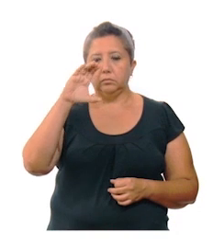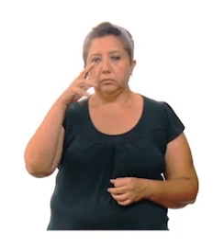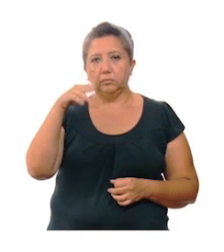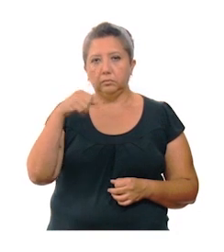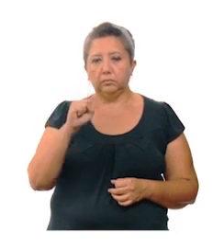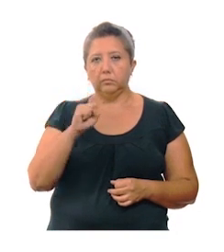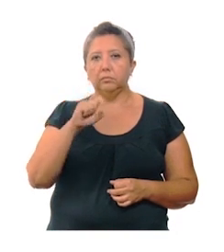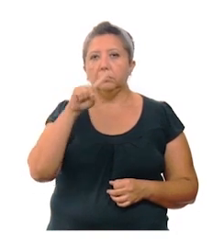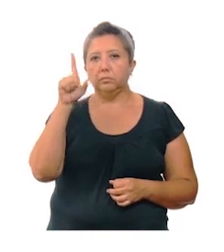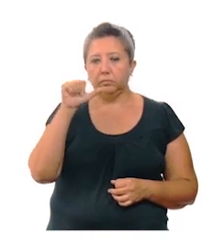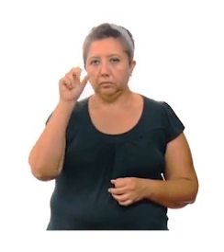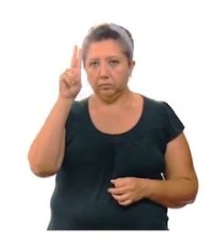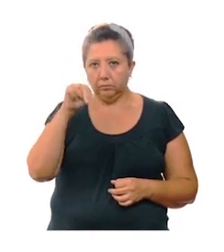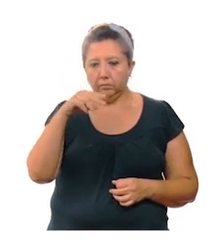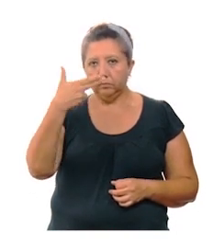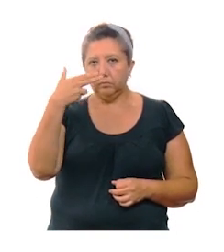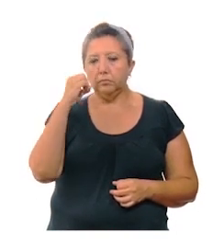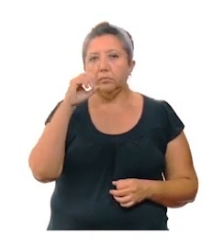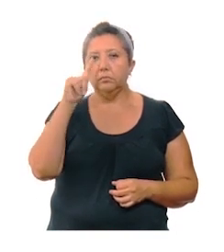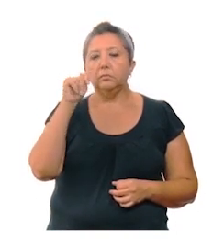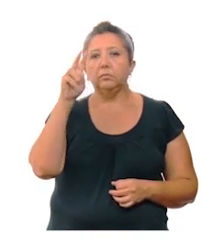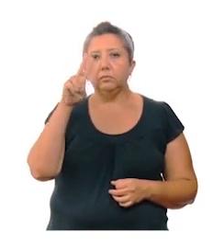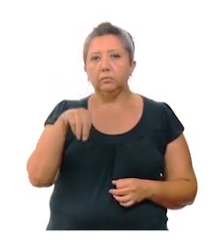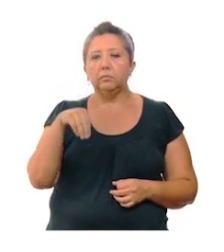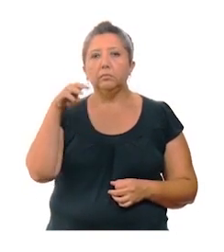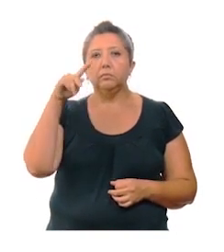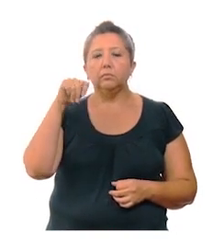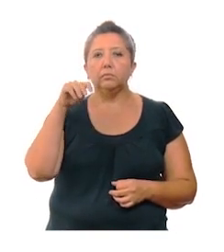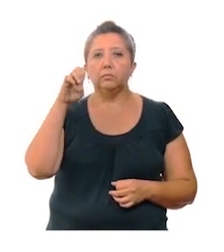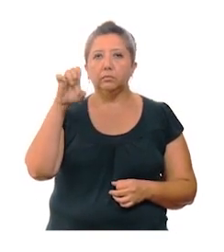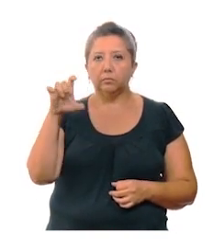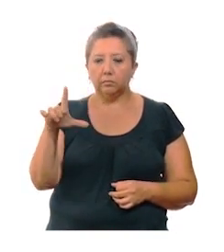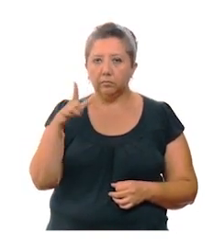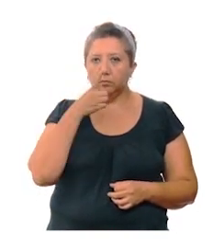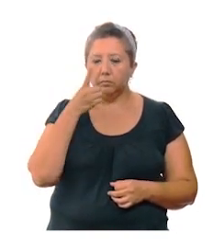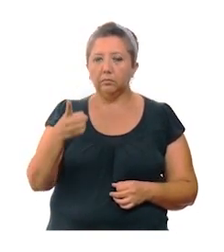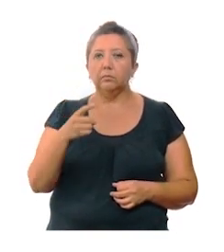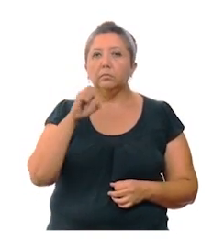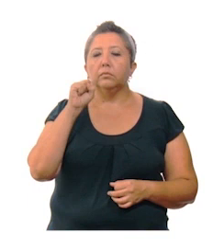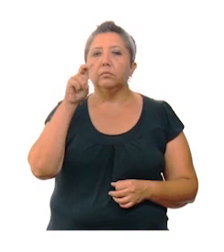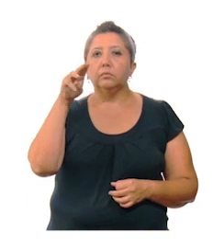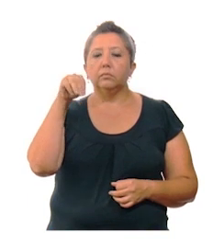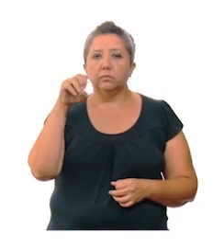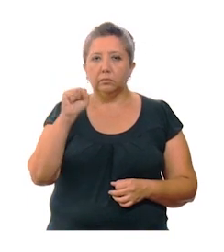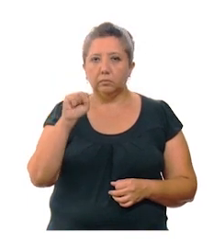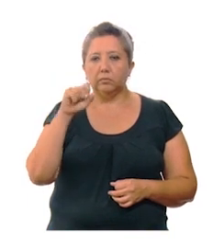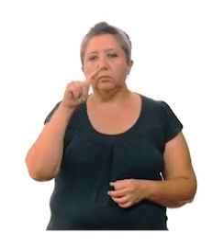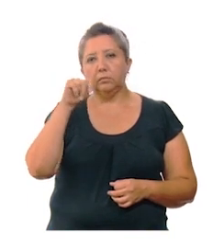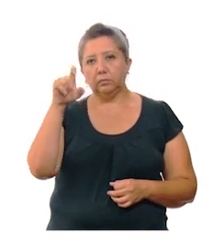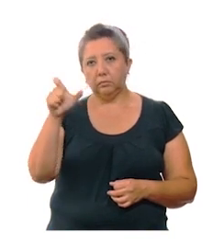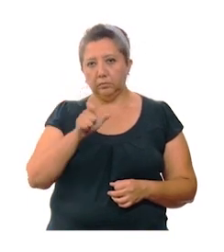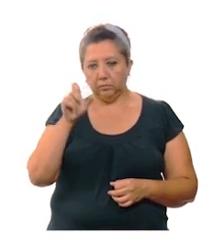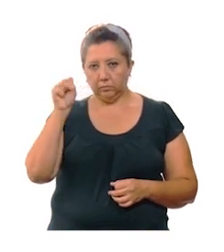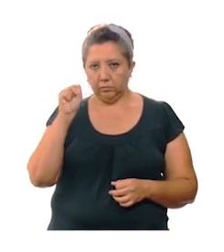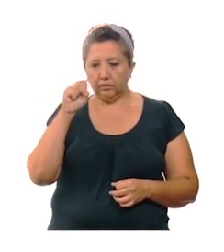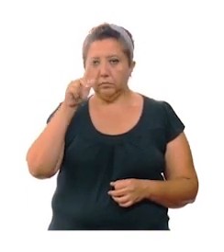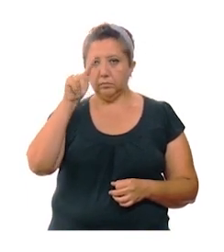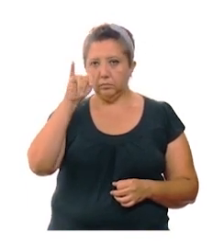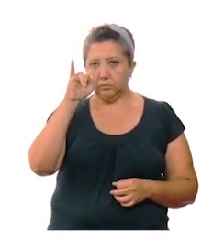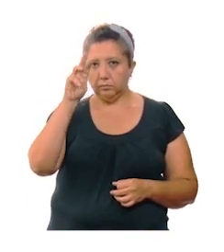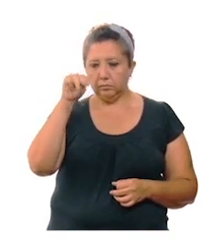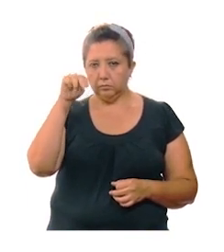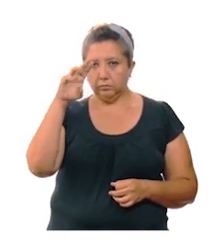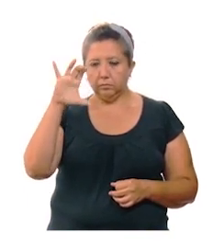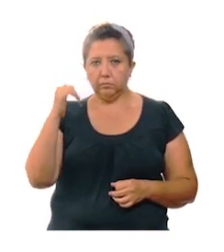Chocholá, Silam González, Joctún, Isamal, Motul, Santa Elena, Suma, Tecash, Temash, Tetis, Timucuy